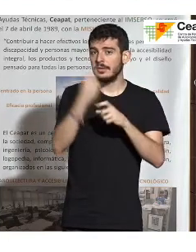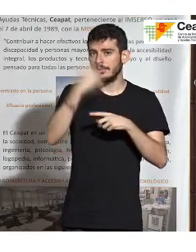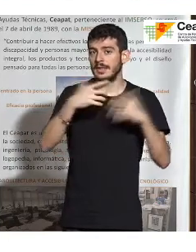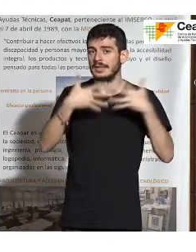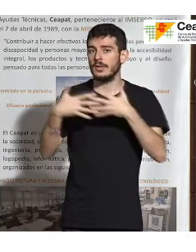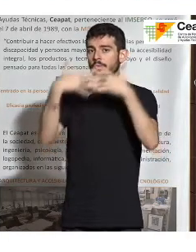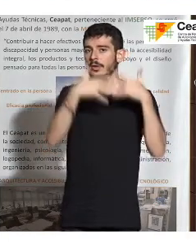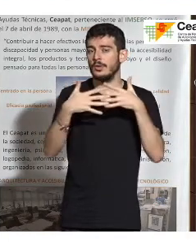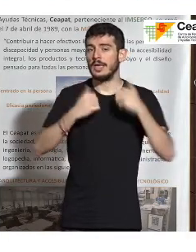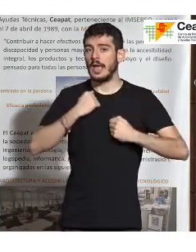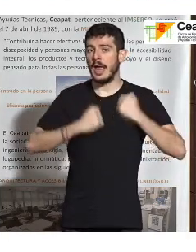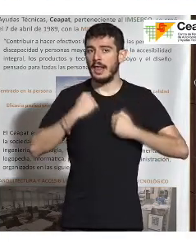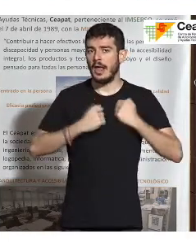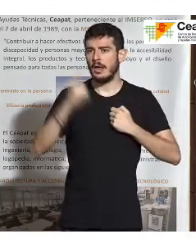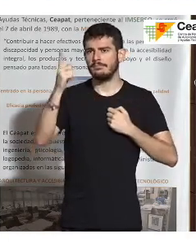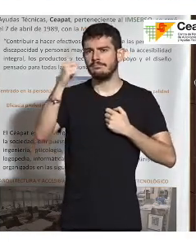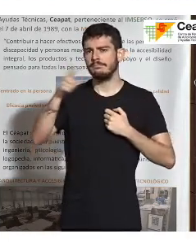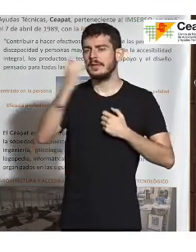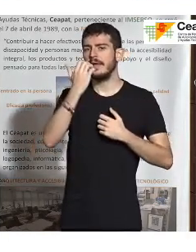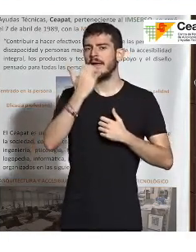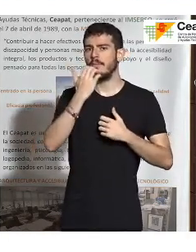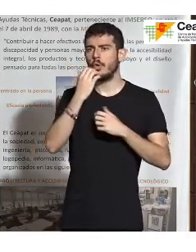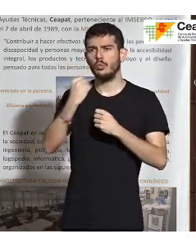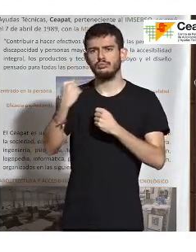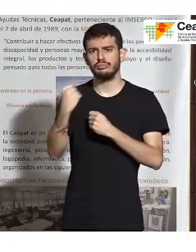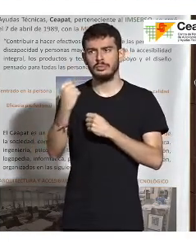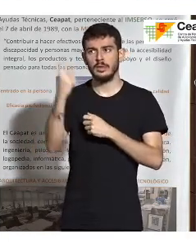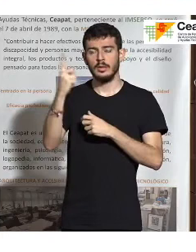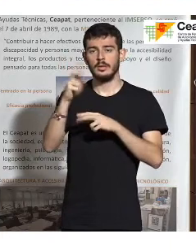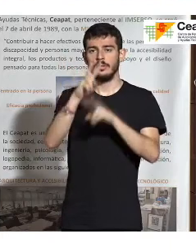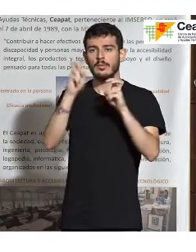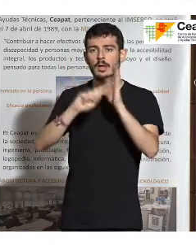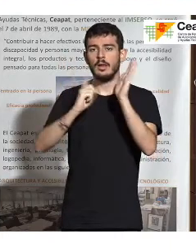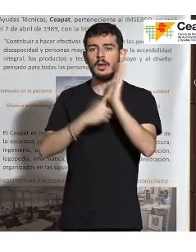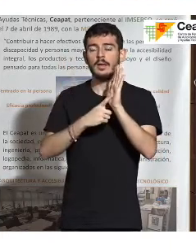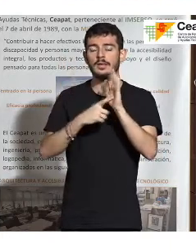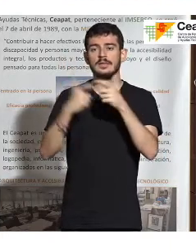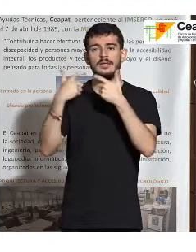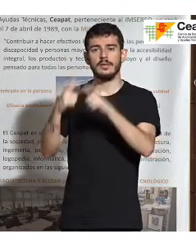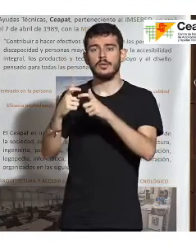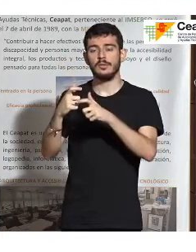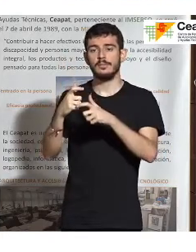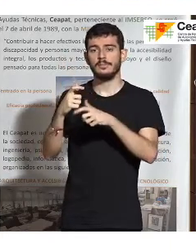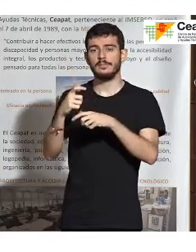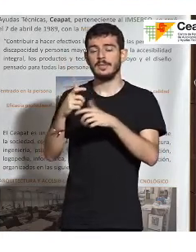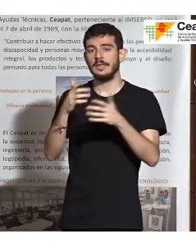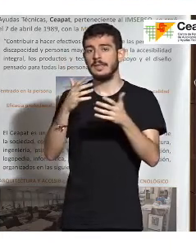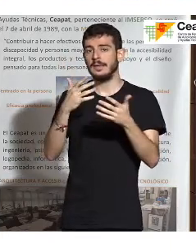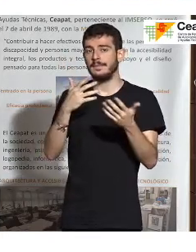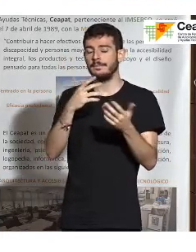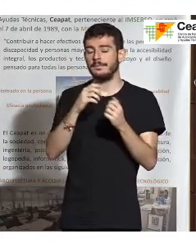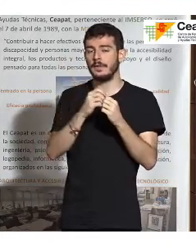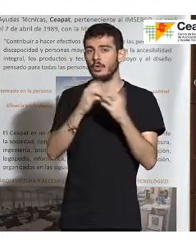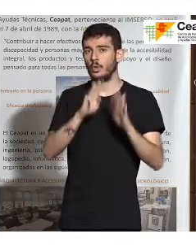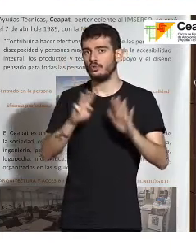ejemplo muy poderoso la legislación que se llama sección 508. ¿Qué quiere decir esa…